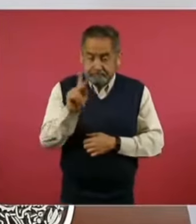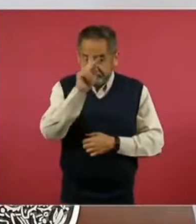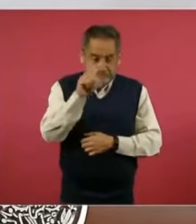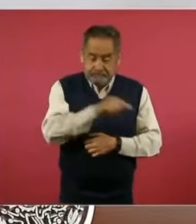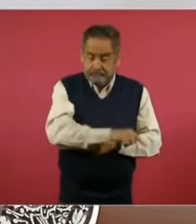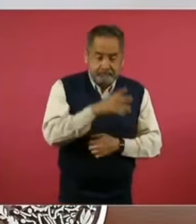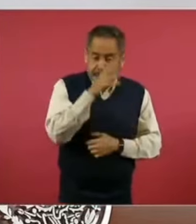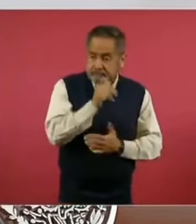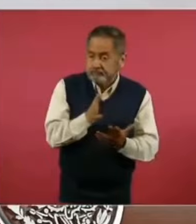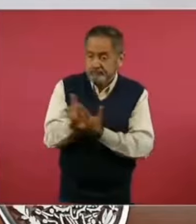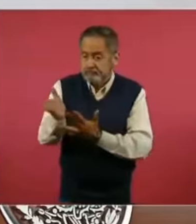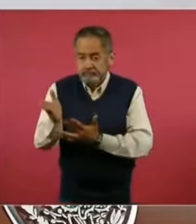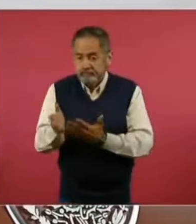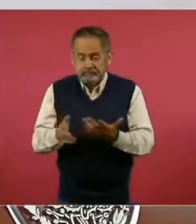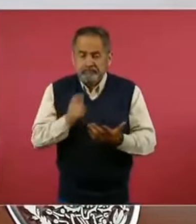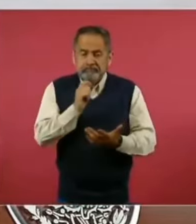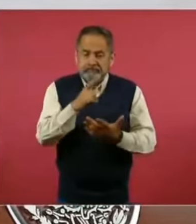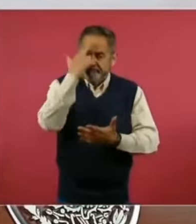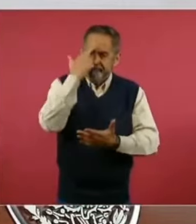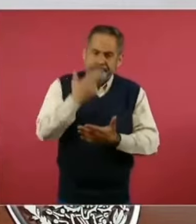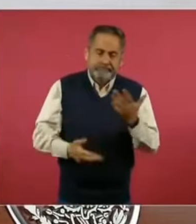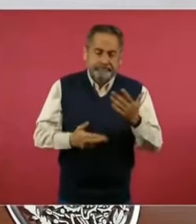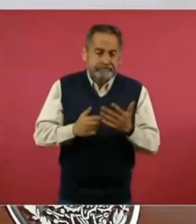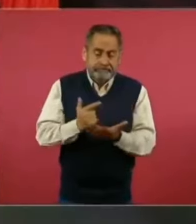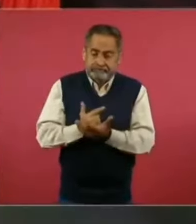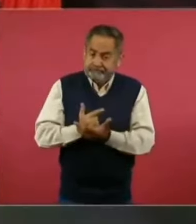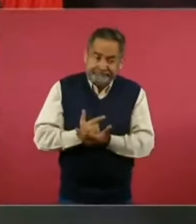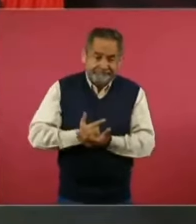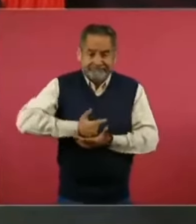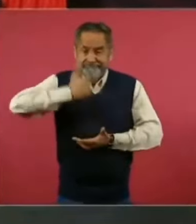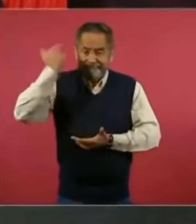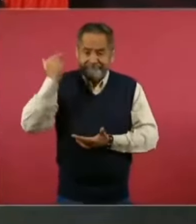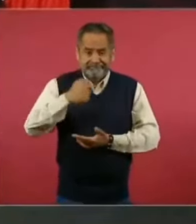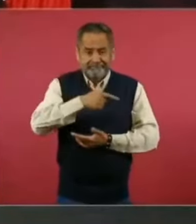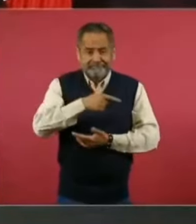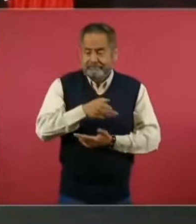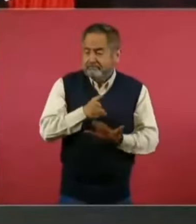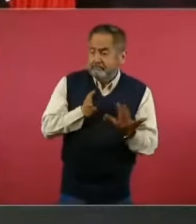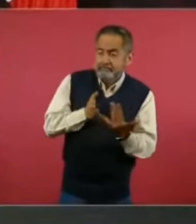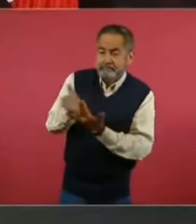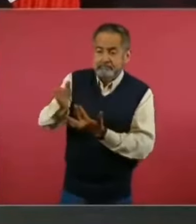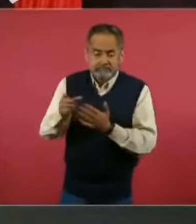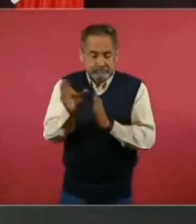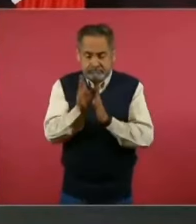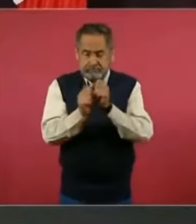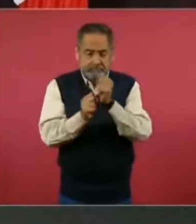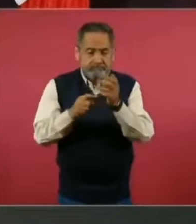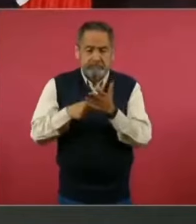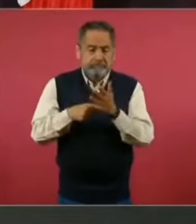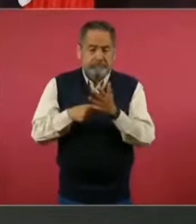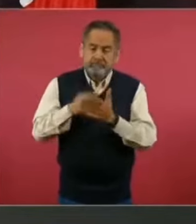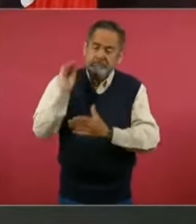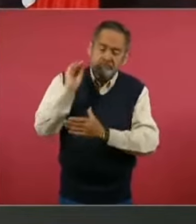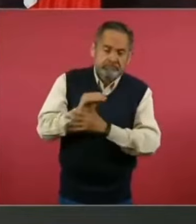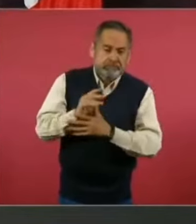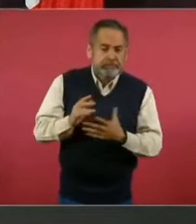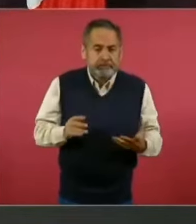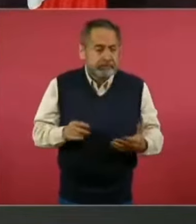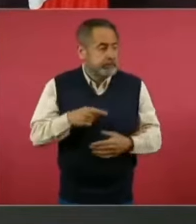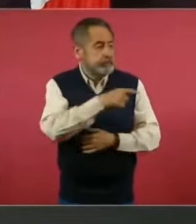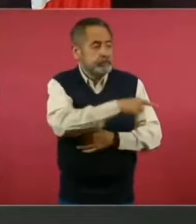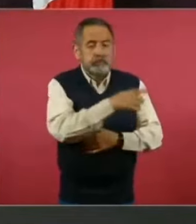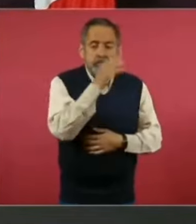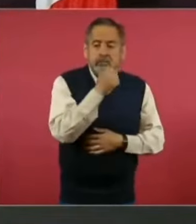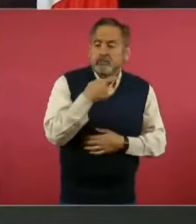desde luego una violación flagrante a la Constitución el que se detenga